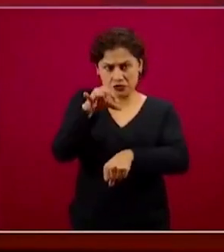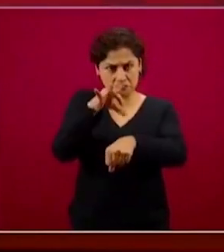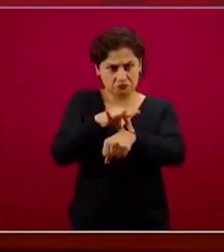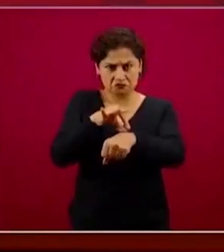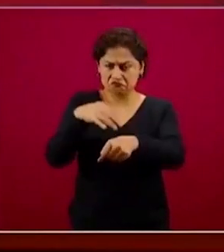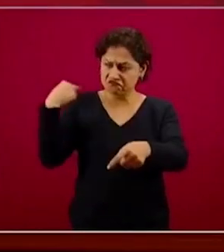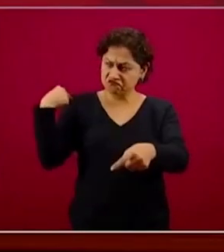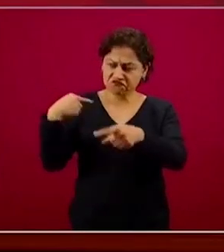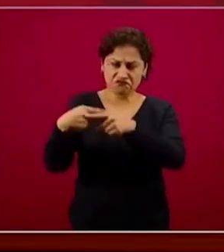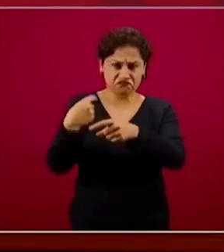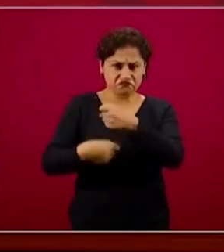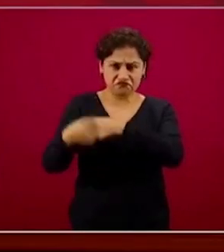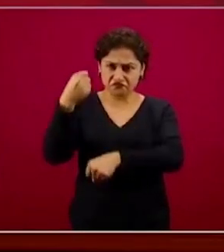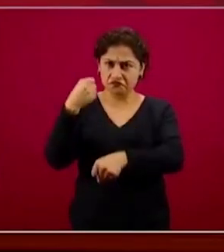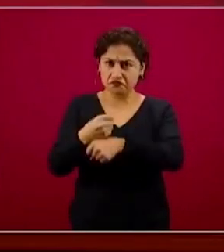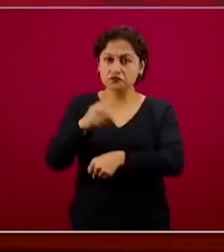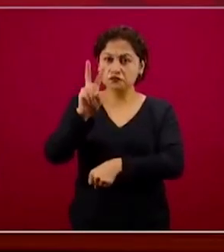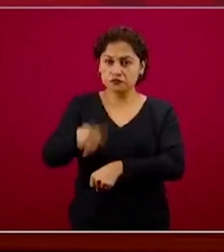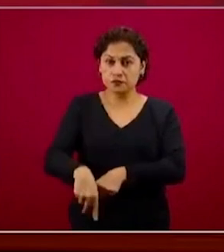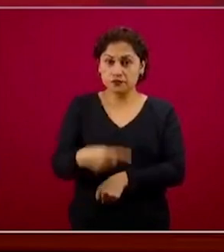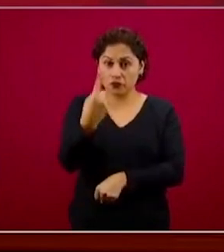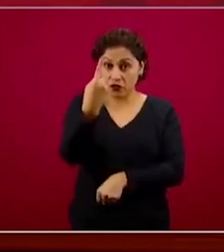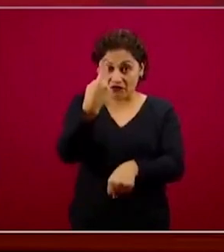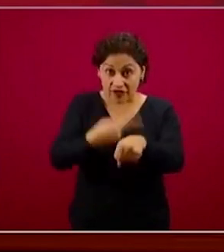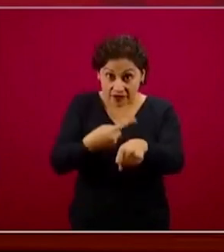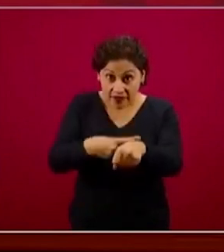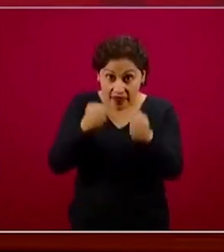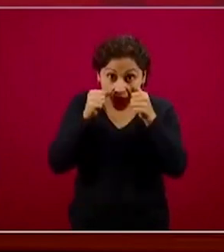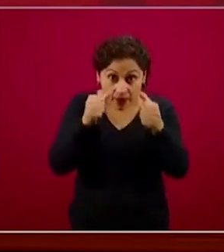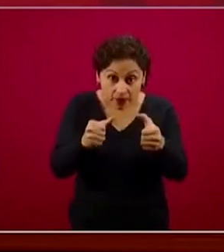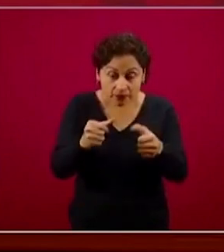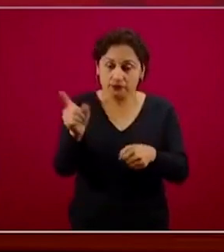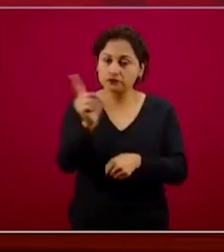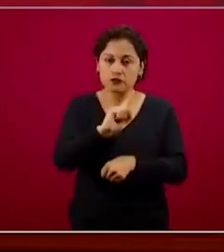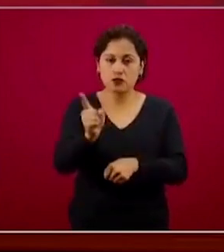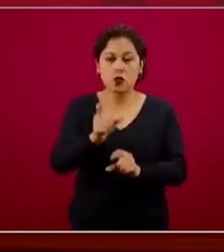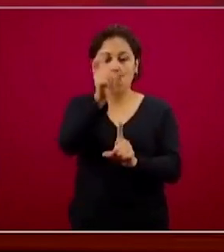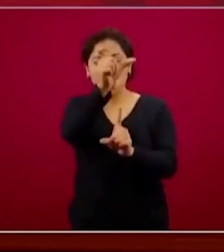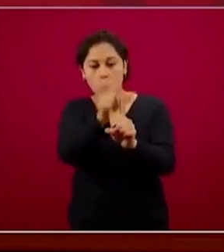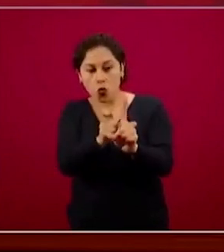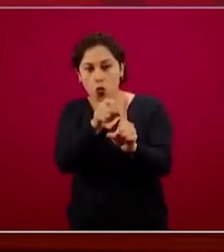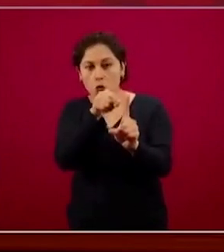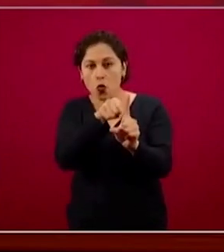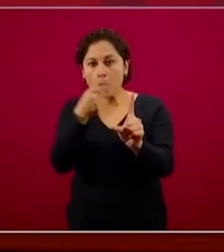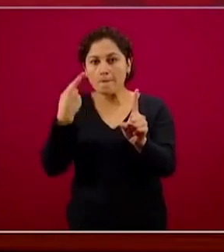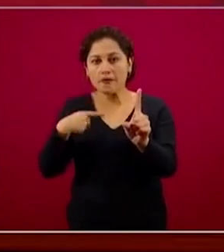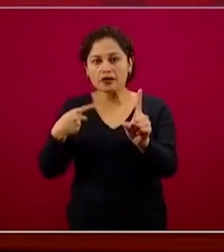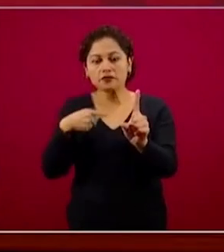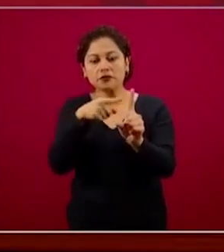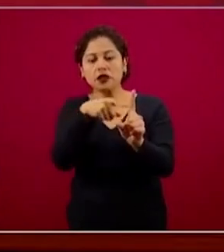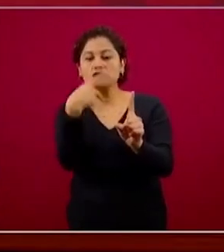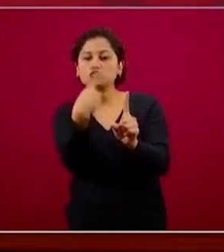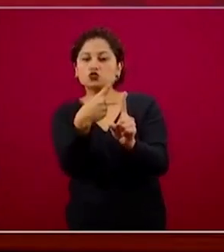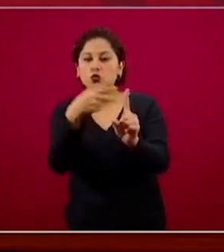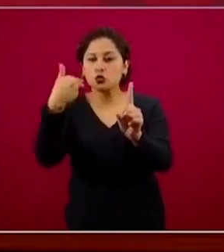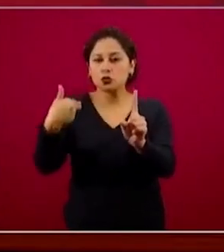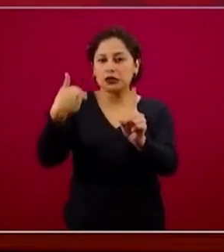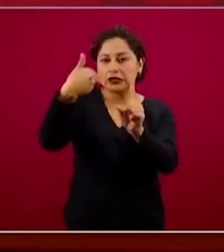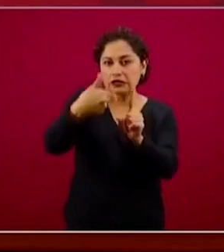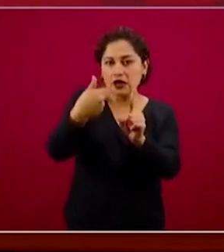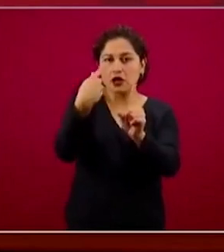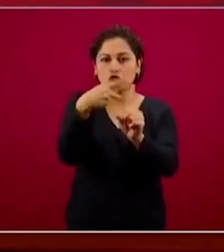existe una enfermedad, sino existe un paciente y el paciente por lo general coincide en los tratamientos, pero siempre hay